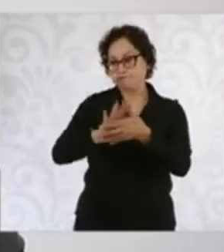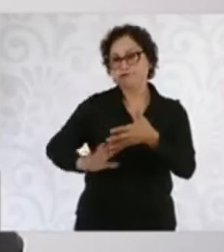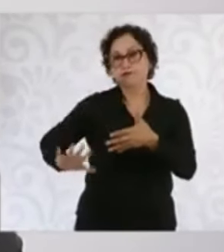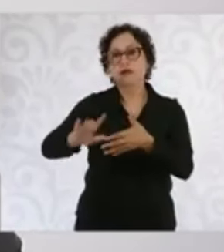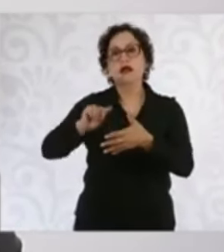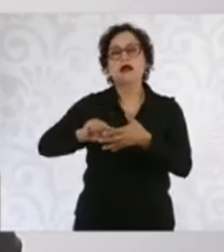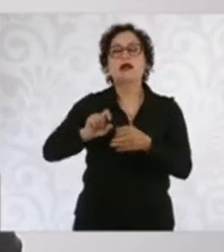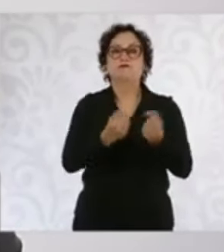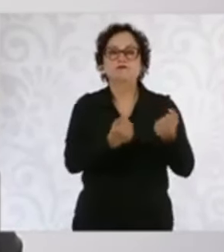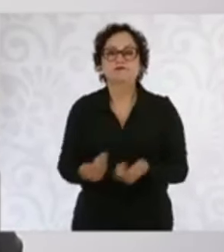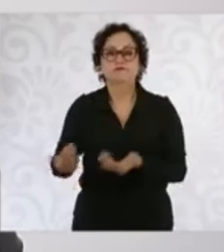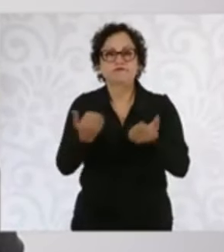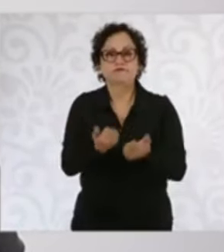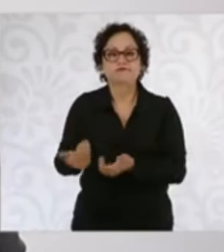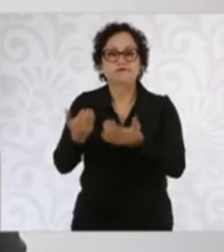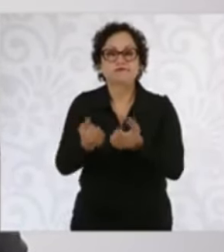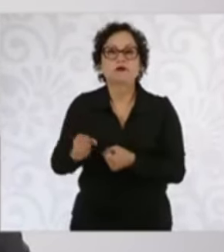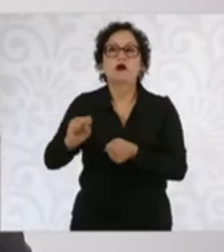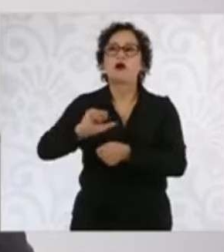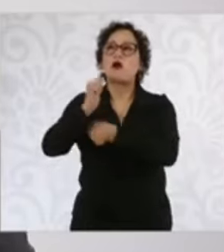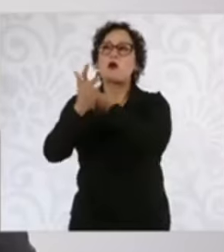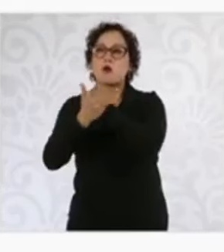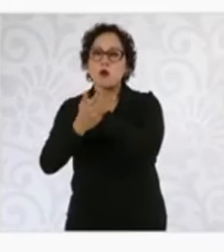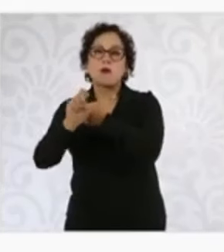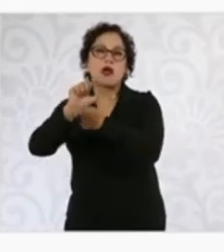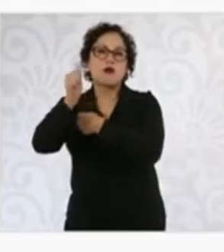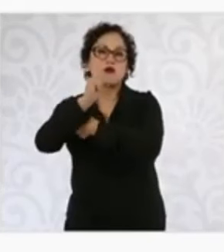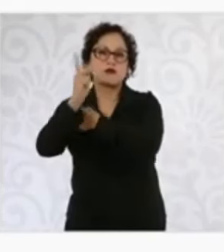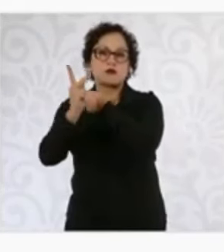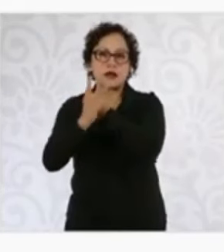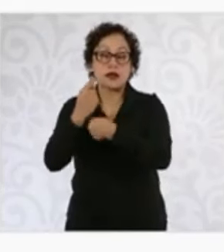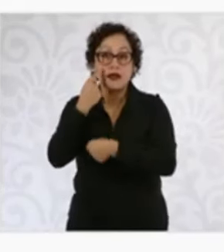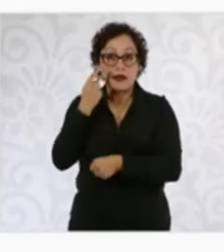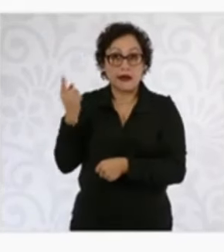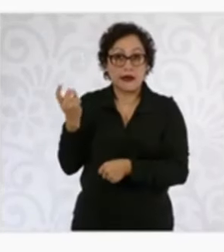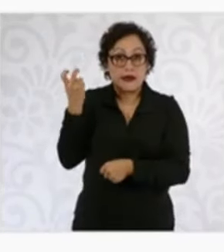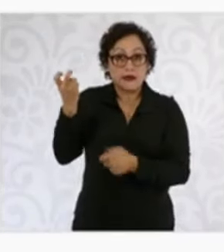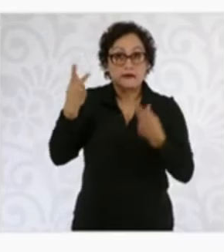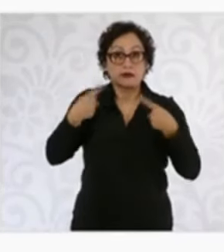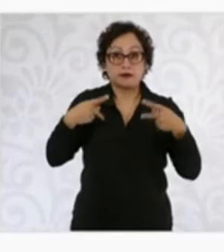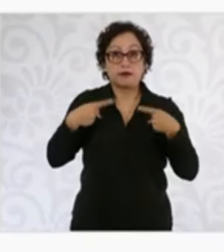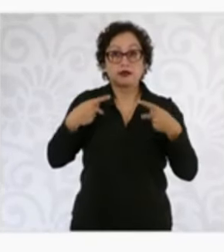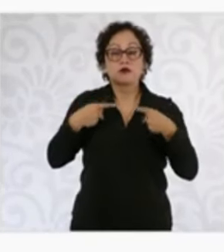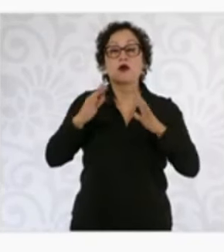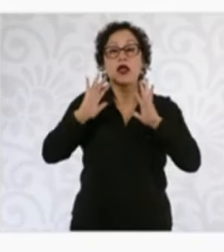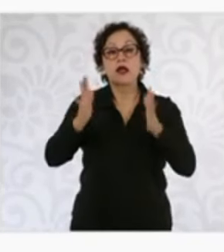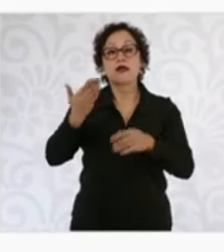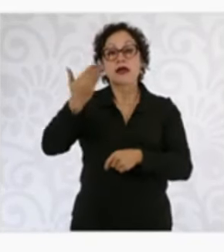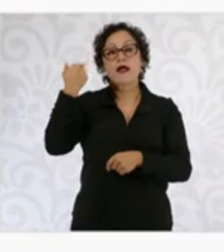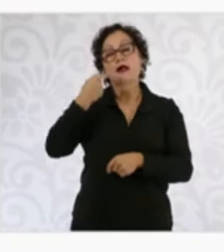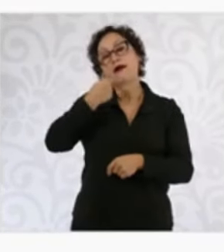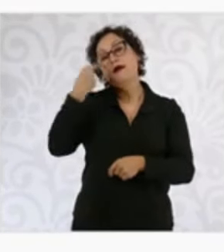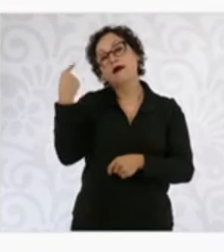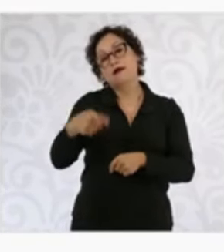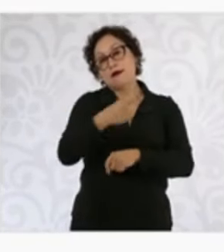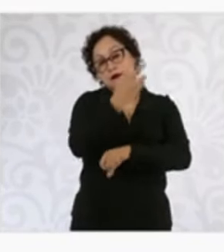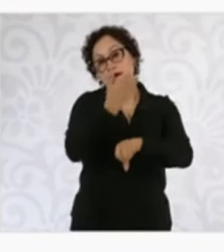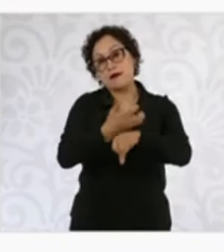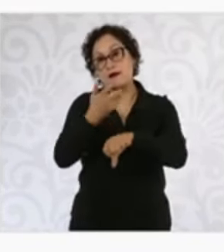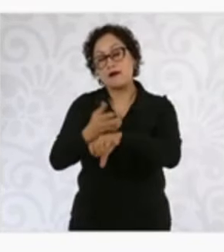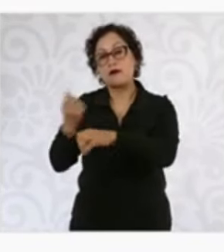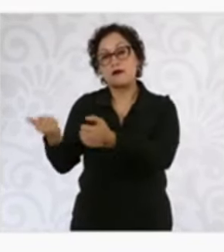Esta persona extranjera cuenta con una orden de aprehensión con fines de extradición a los Estados Unidos por los delitos de asociación delictuosa,